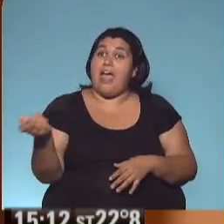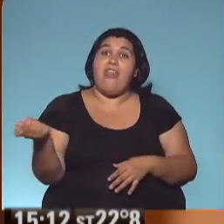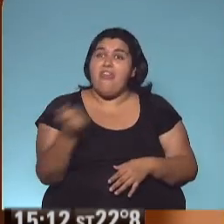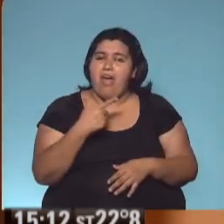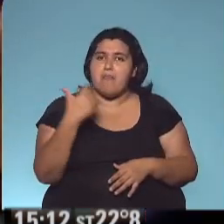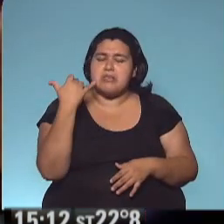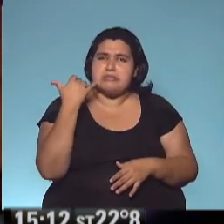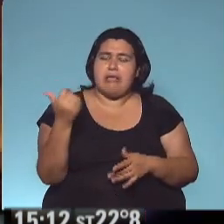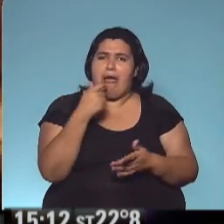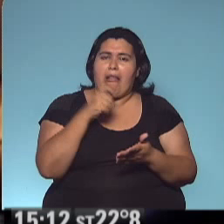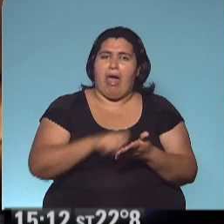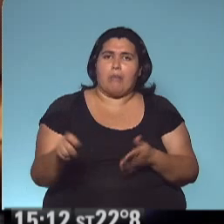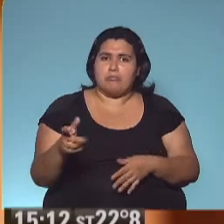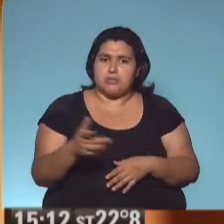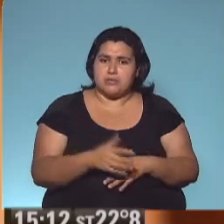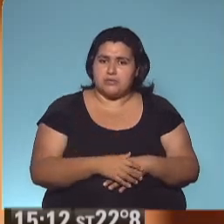lápiz!